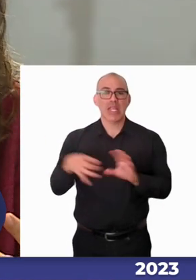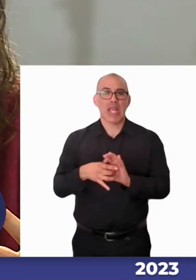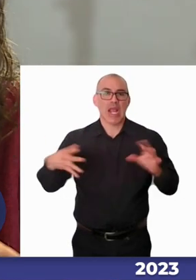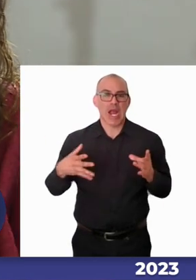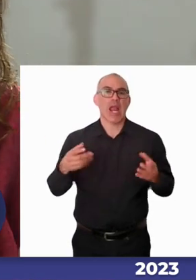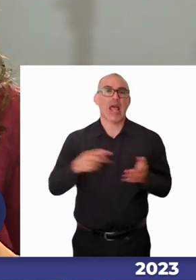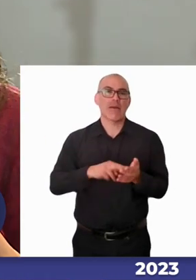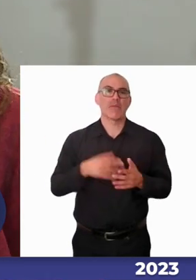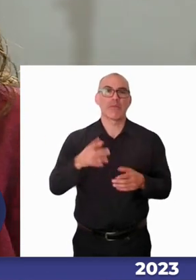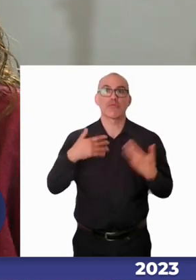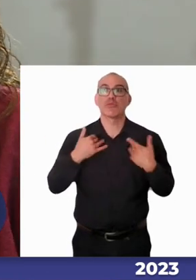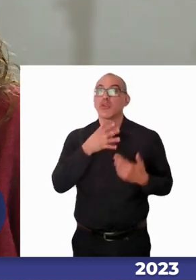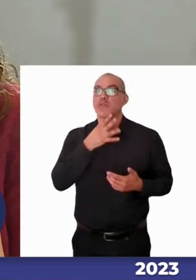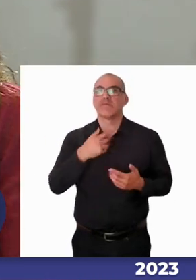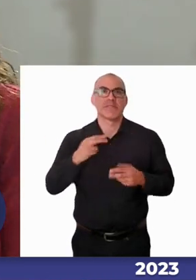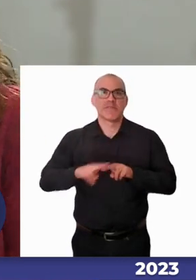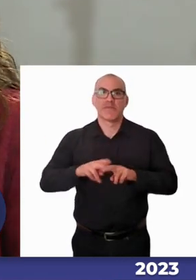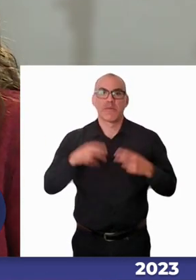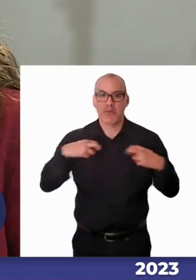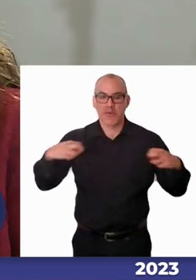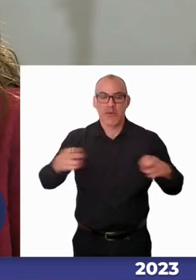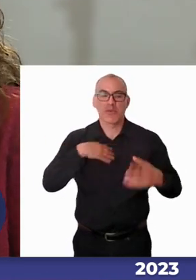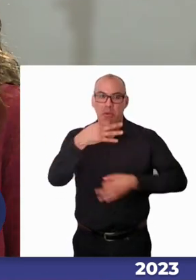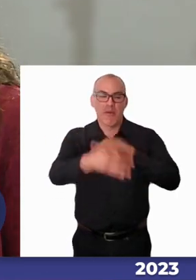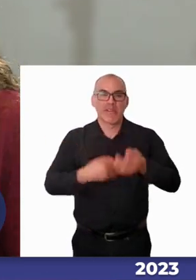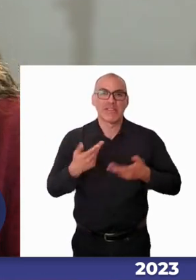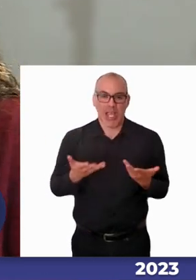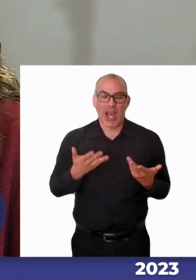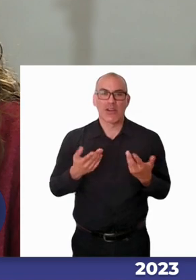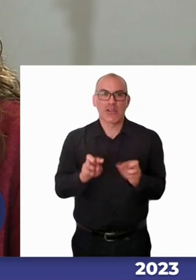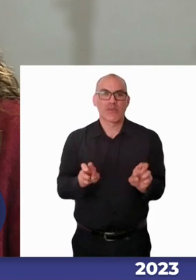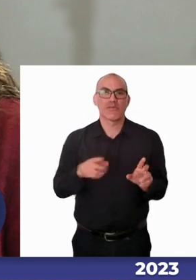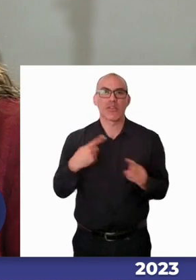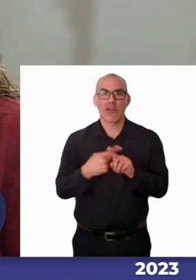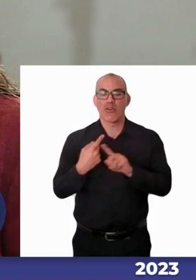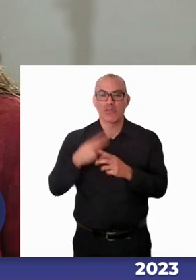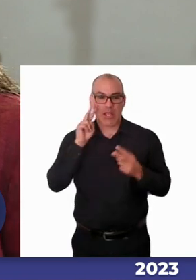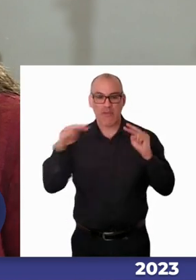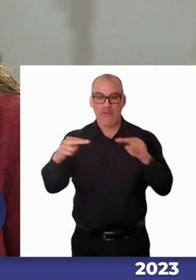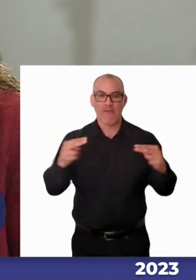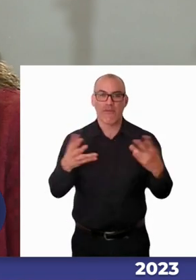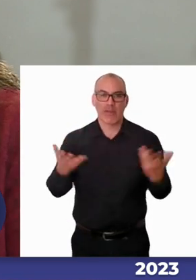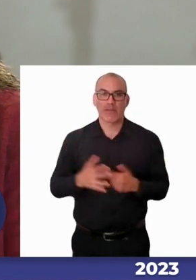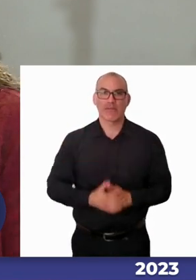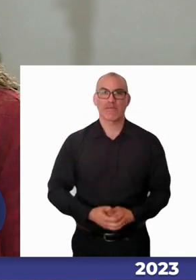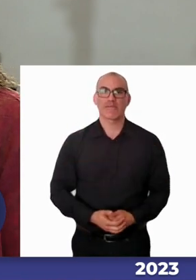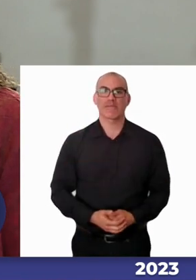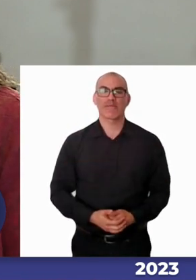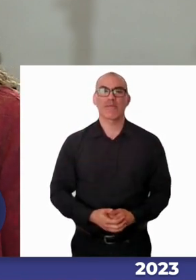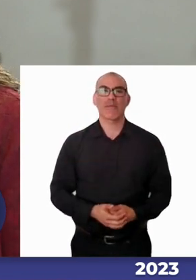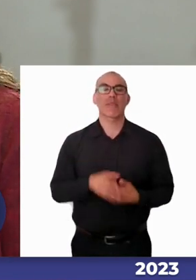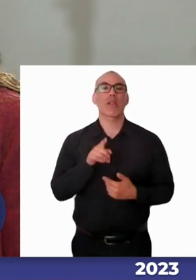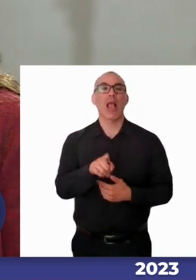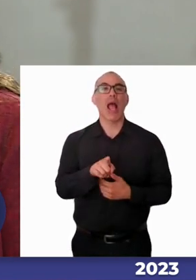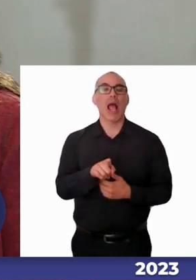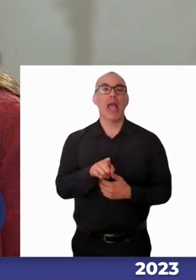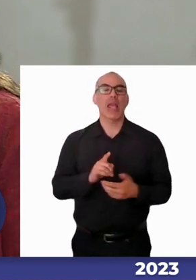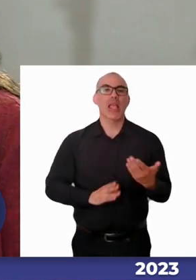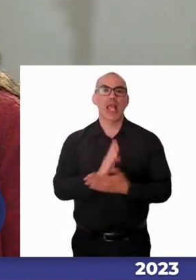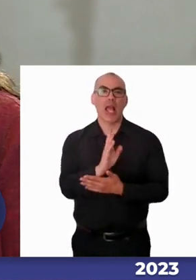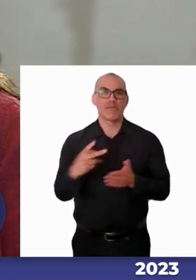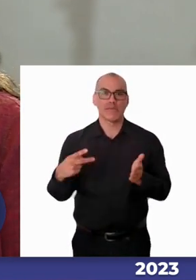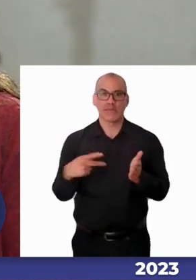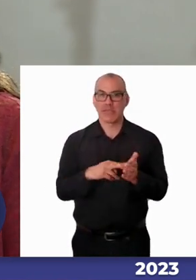espacio porque nosotros les contemos un poco de lo que podamos ver desde nuestra arista entonces ahí se genera una dificultad porque